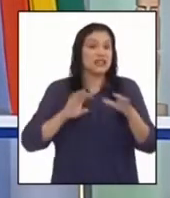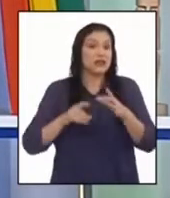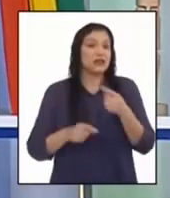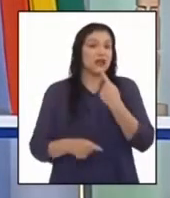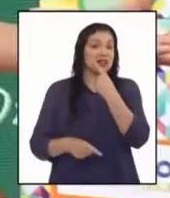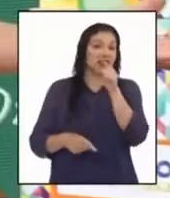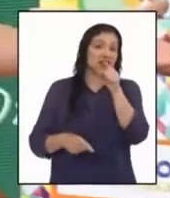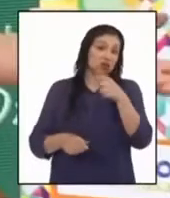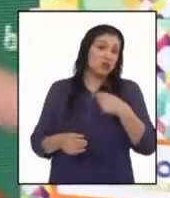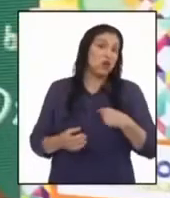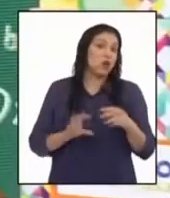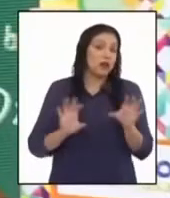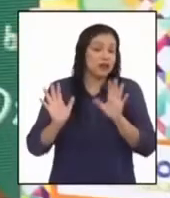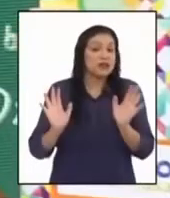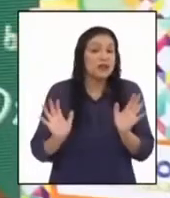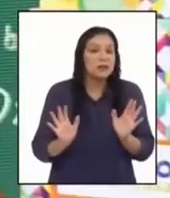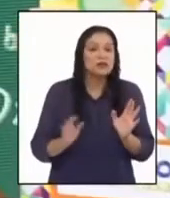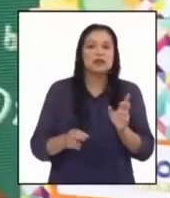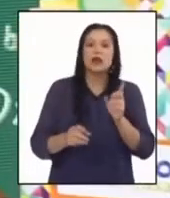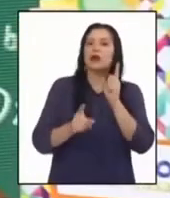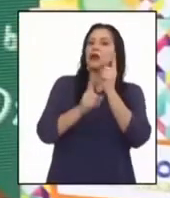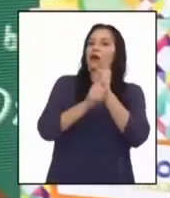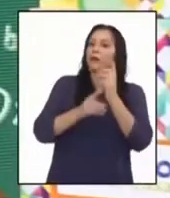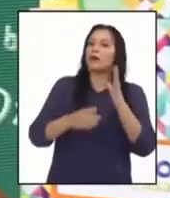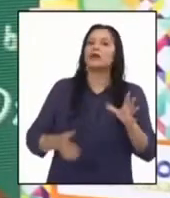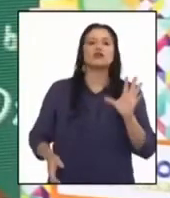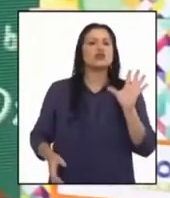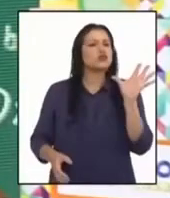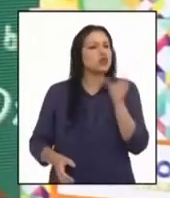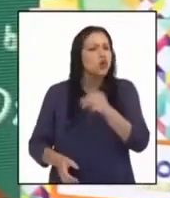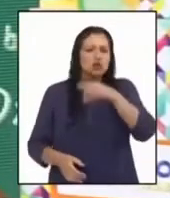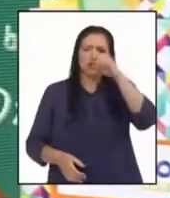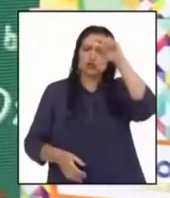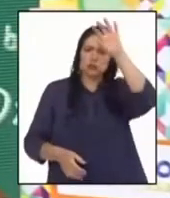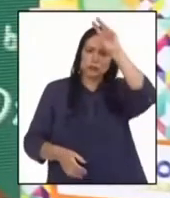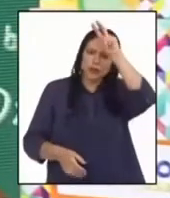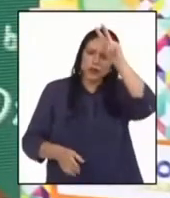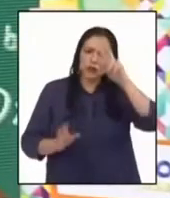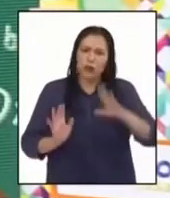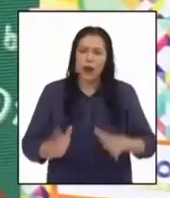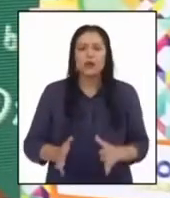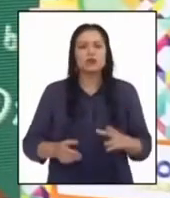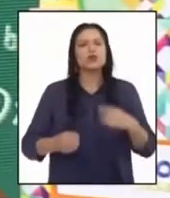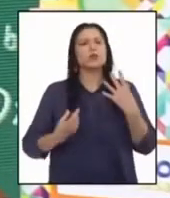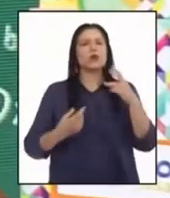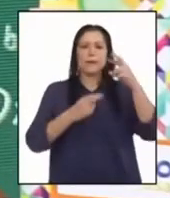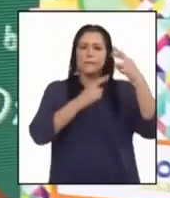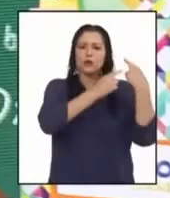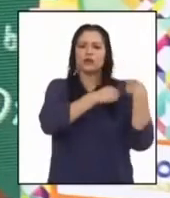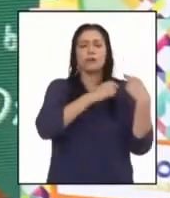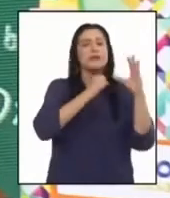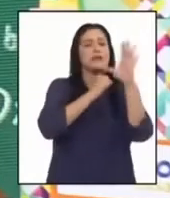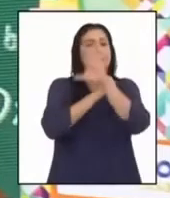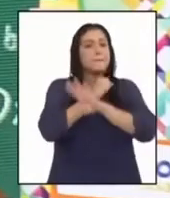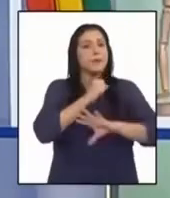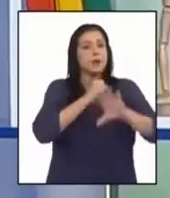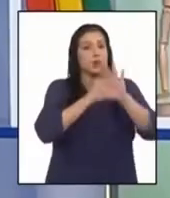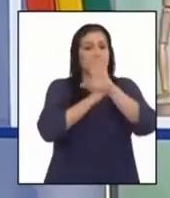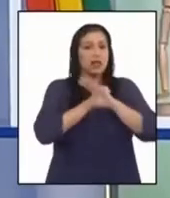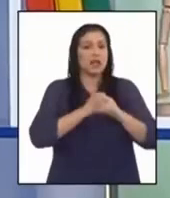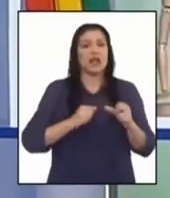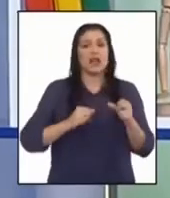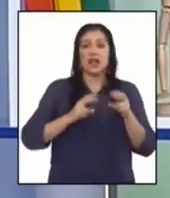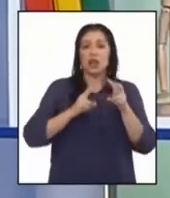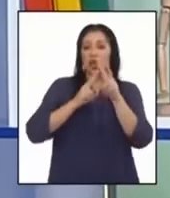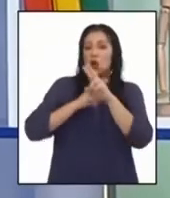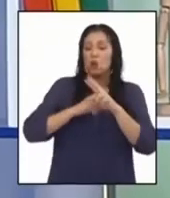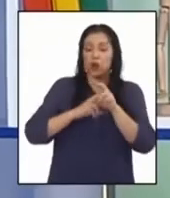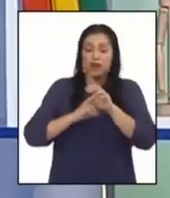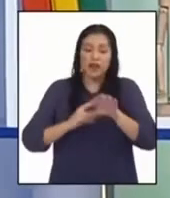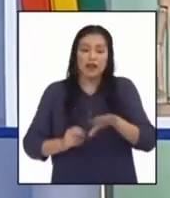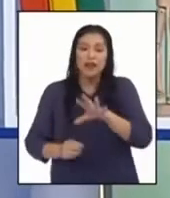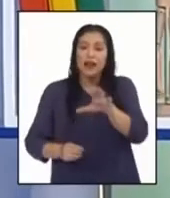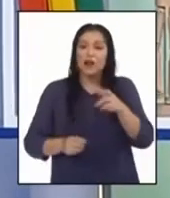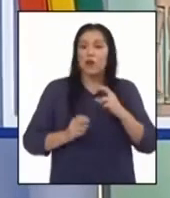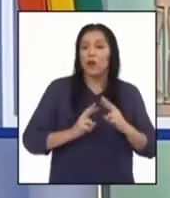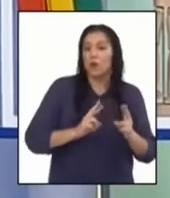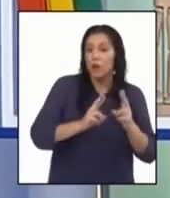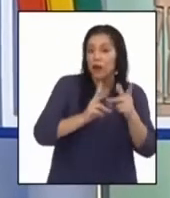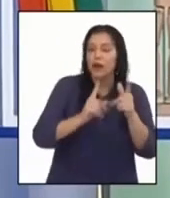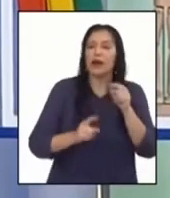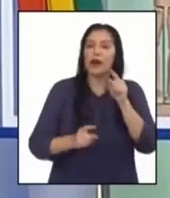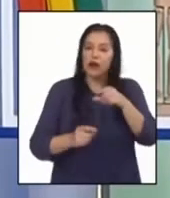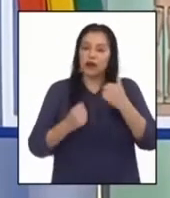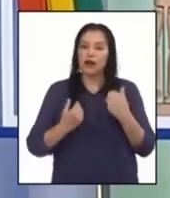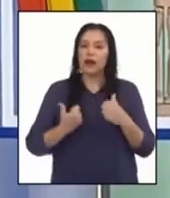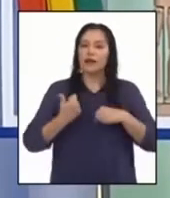que realizamos. Así es. Por eso todas y todos somos responsables de proteger y conservar nuestras cuencas. Cada una de las actividades de hoy nos